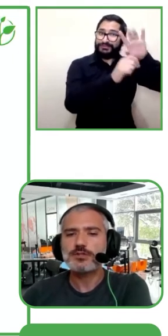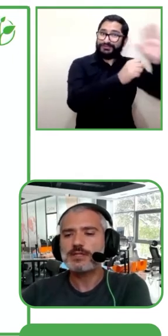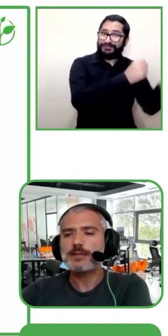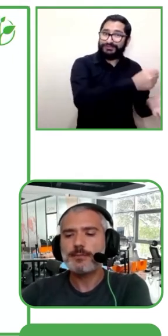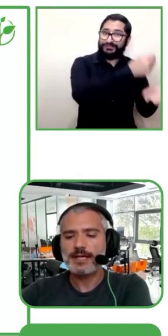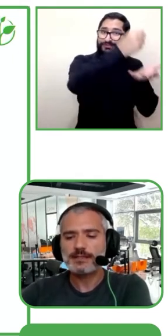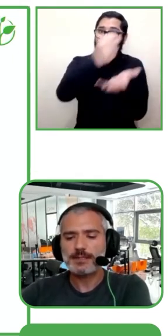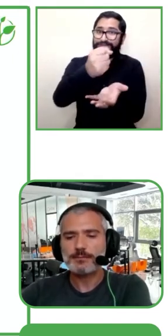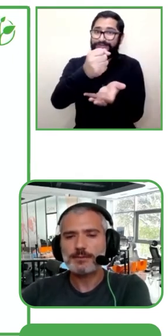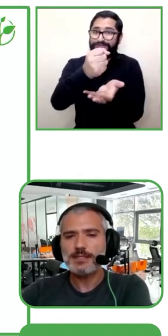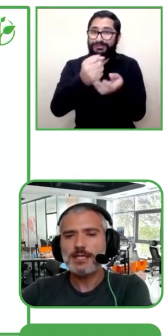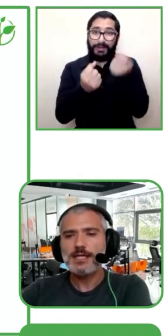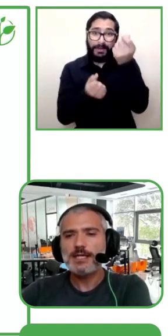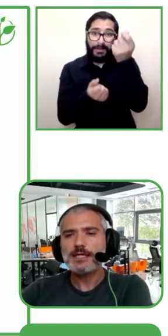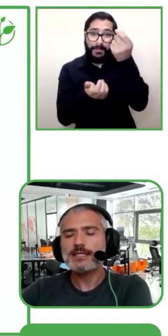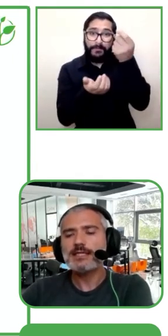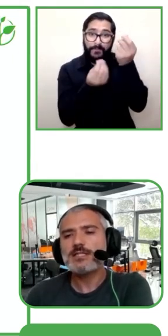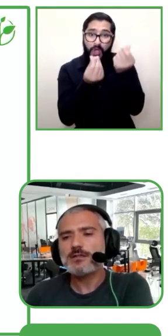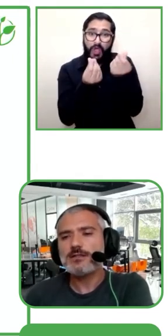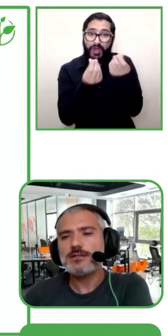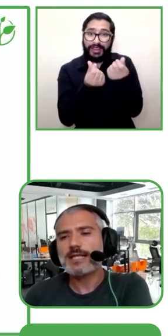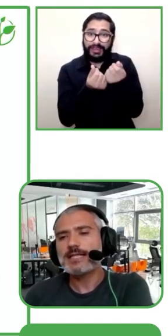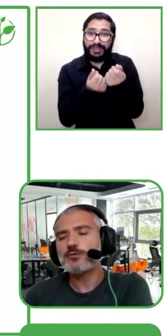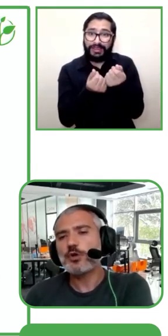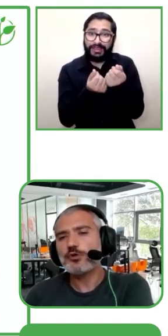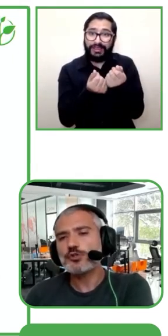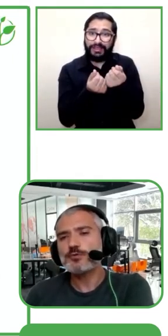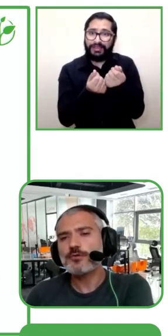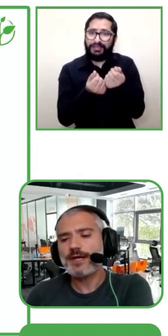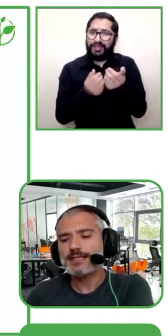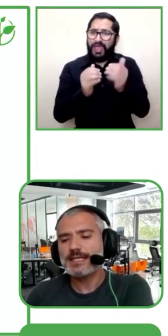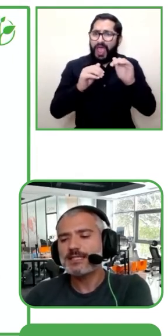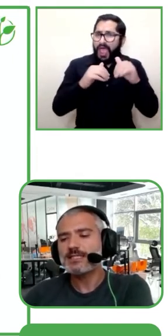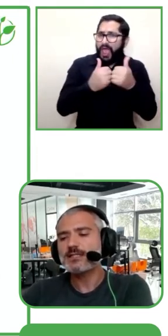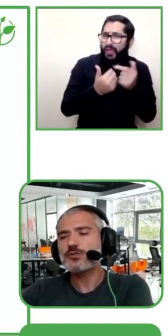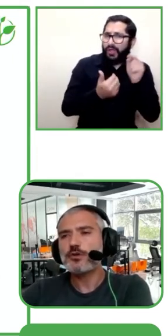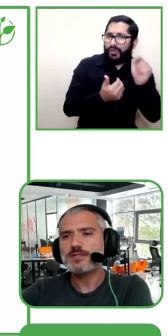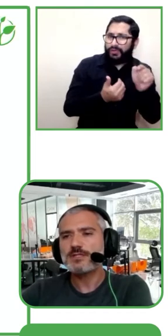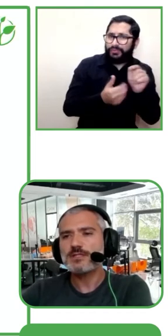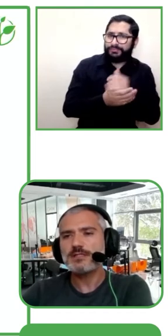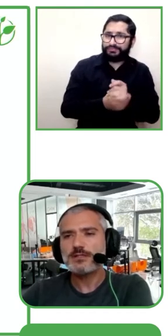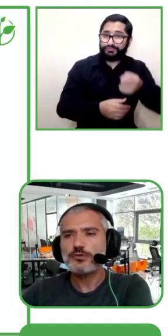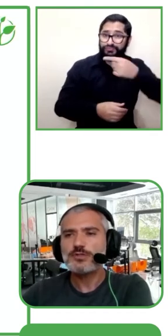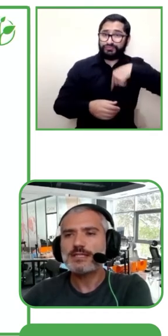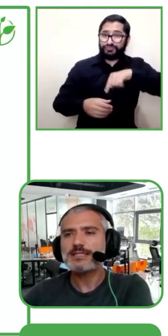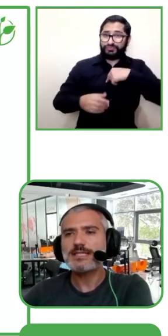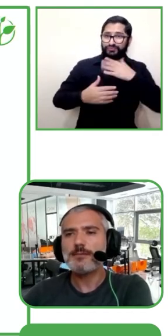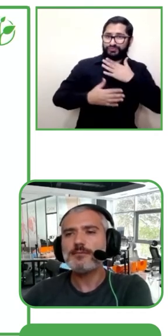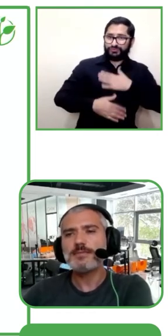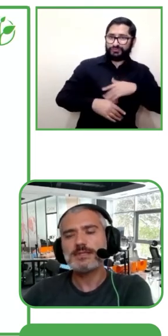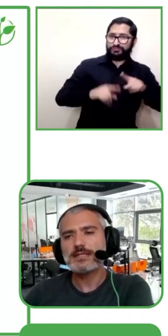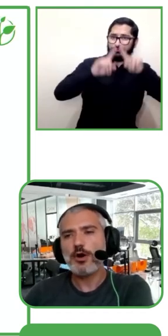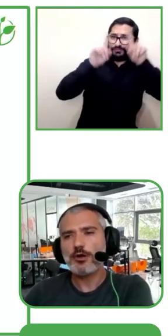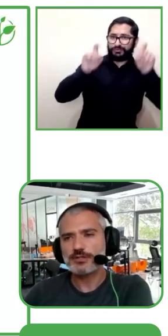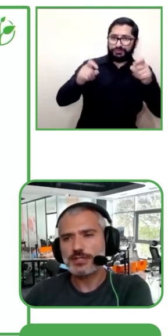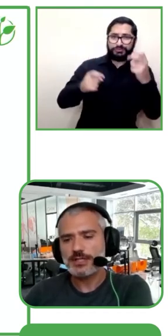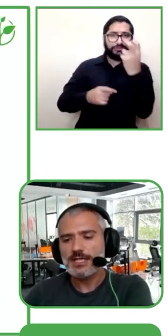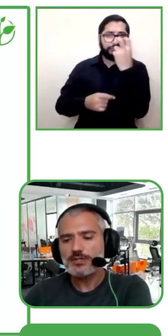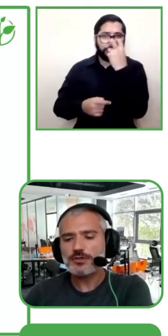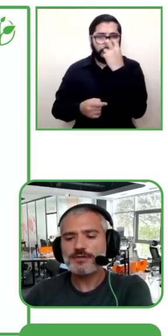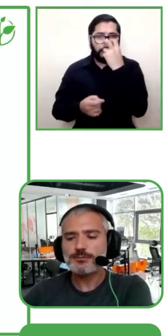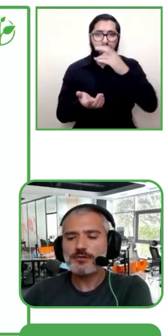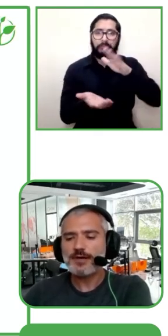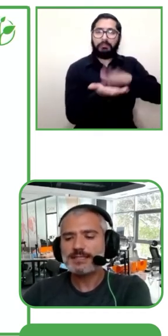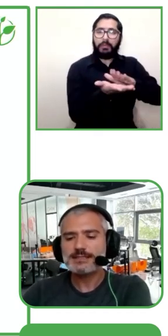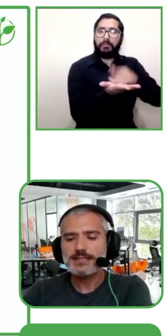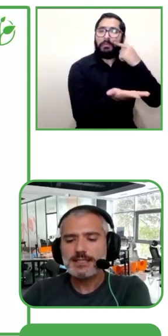y esto quiere decir que no tenemos que cobrar a las personas con la discapacidad y también entregamos servicios adicionales